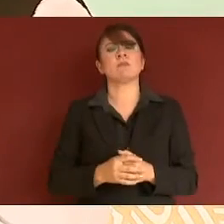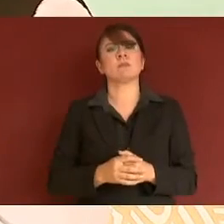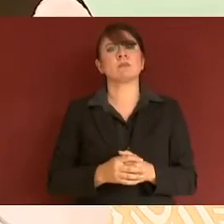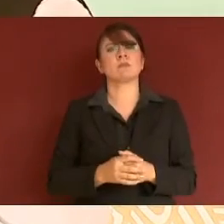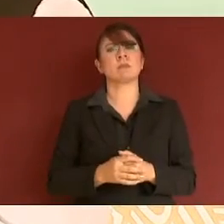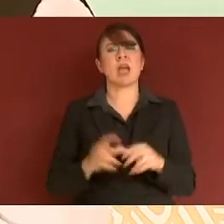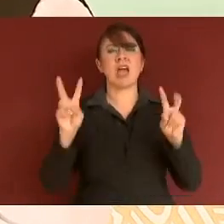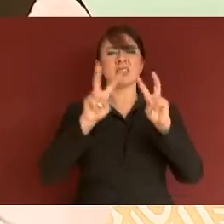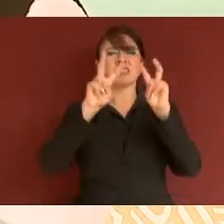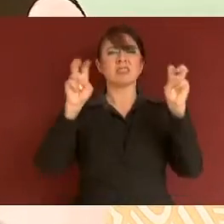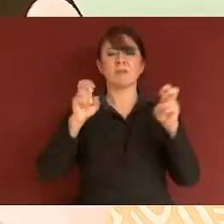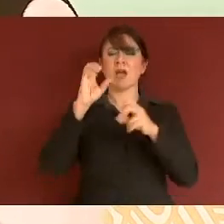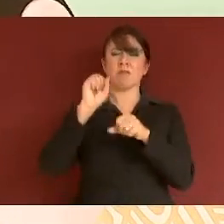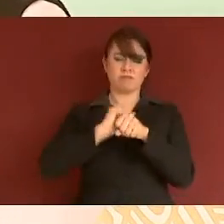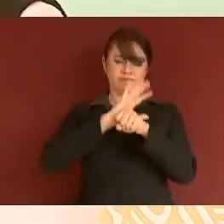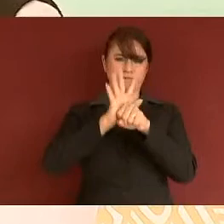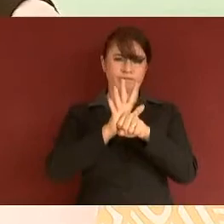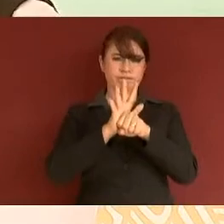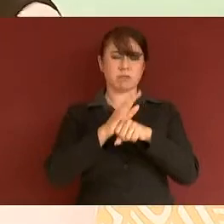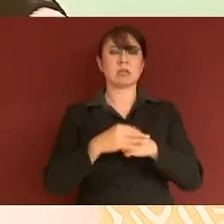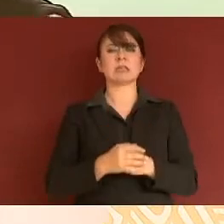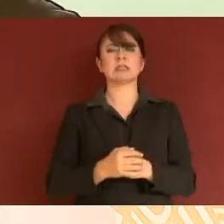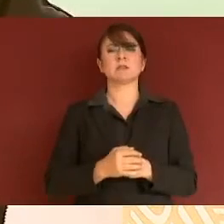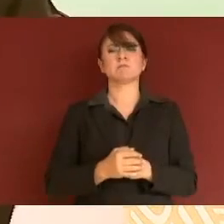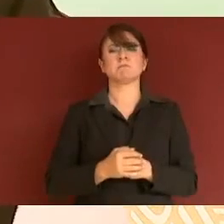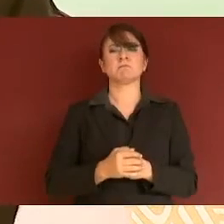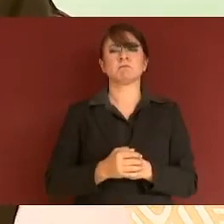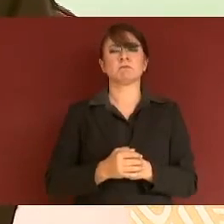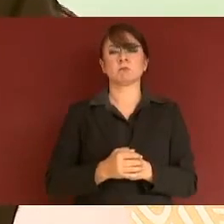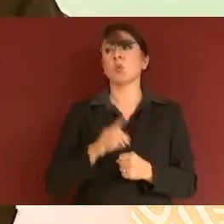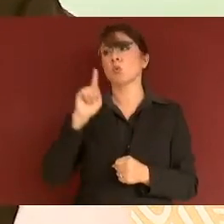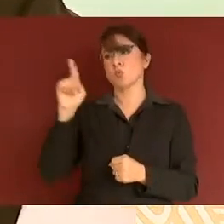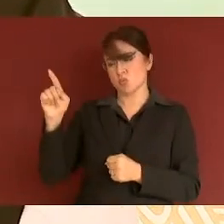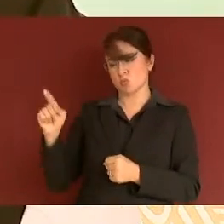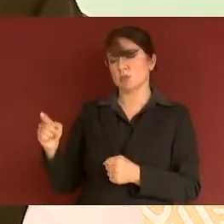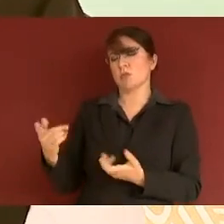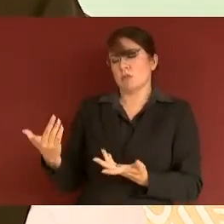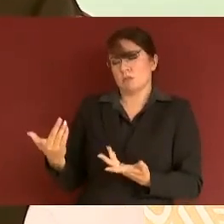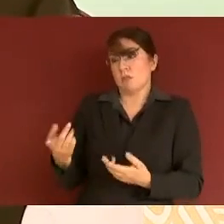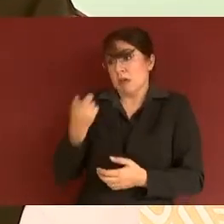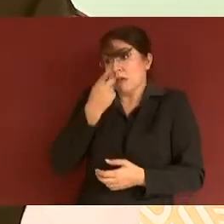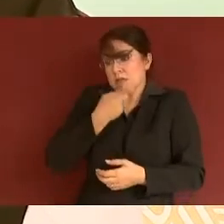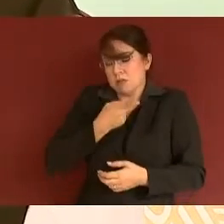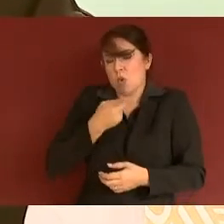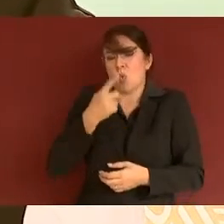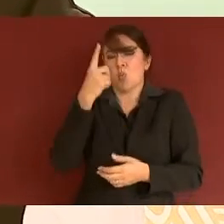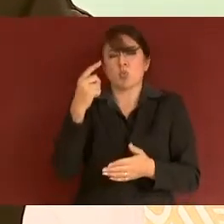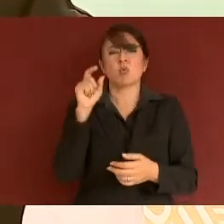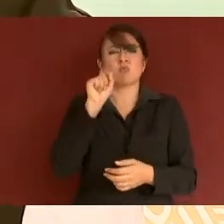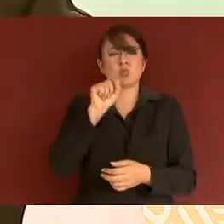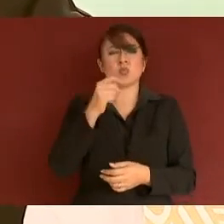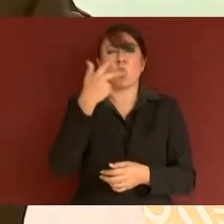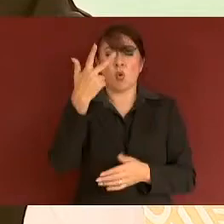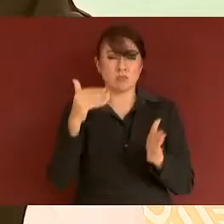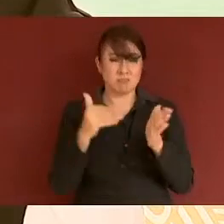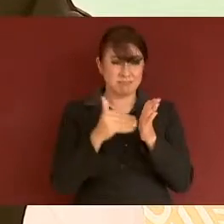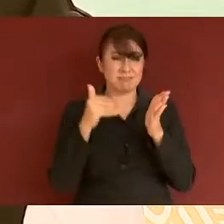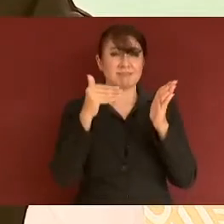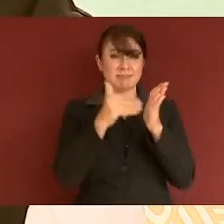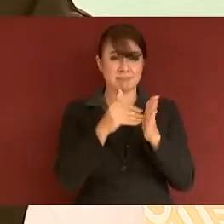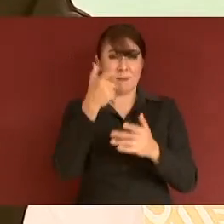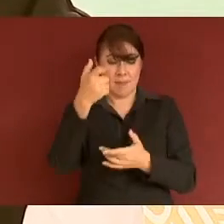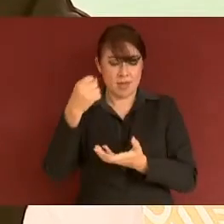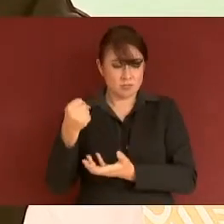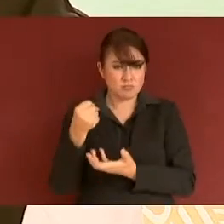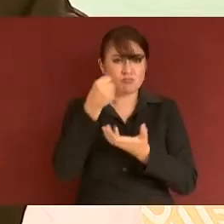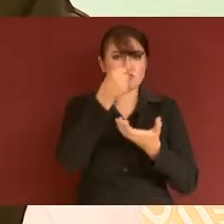del COVID, se destinaron, como usted lo instruyó, 1.8 millones de pesos para dotar con equipos